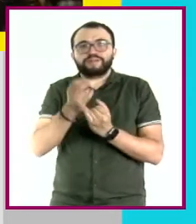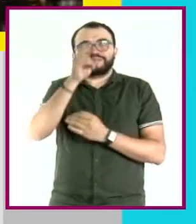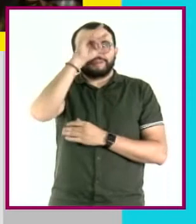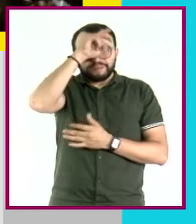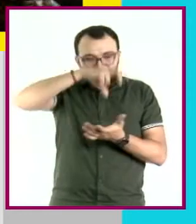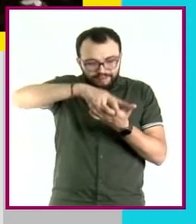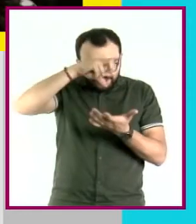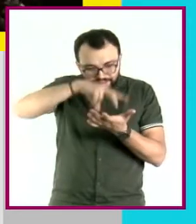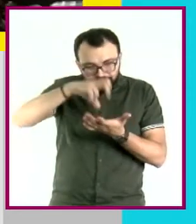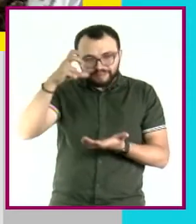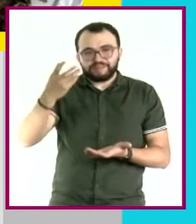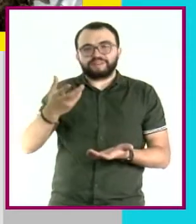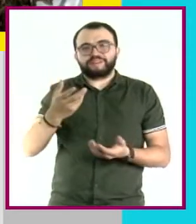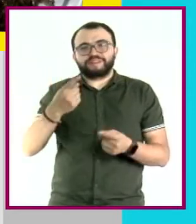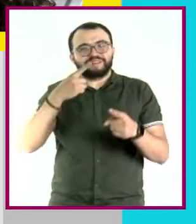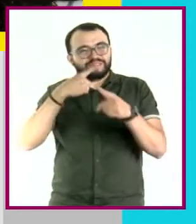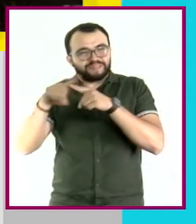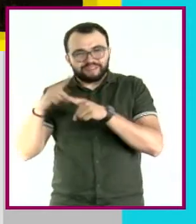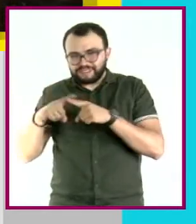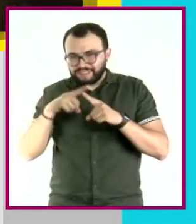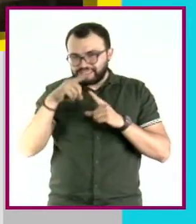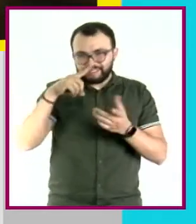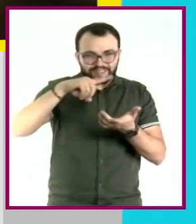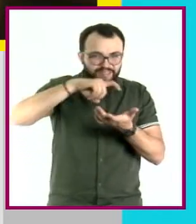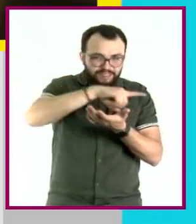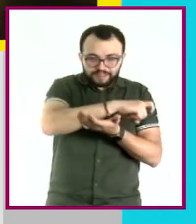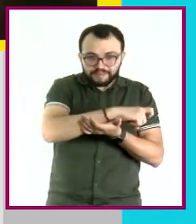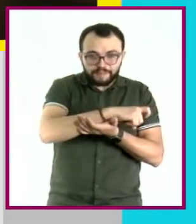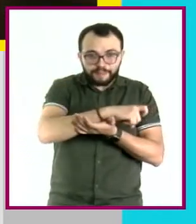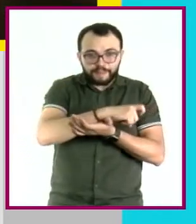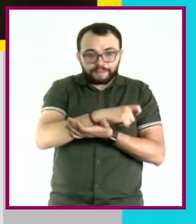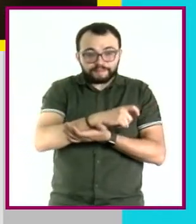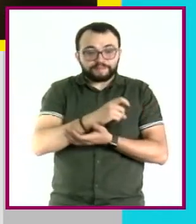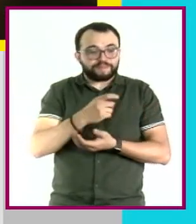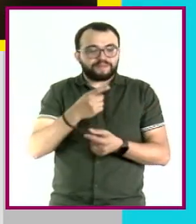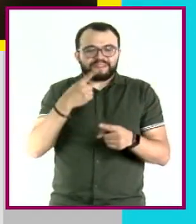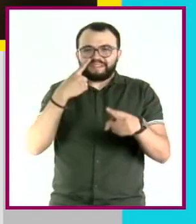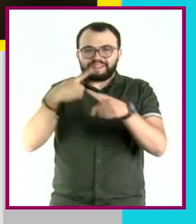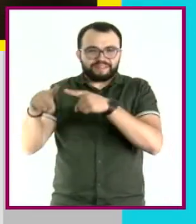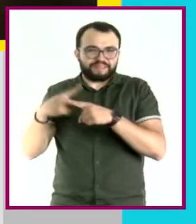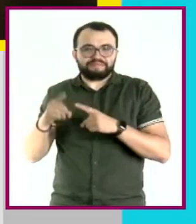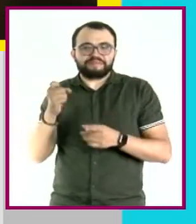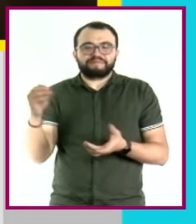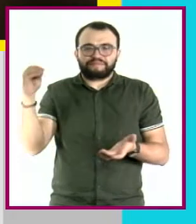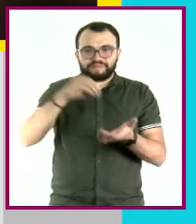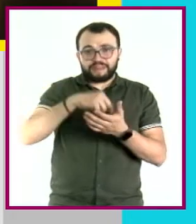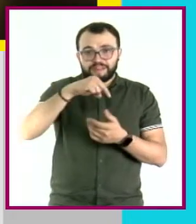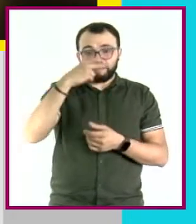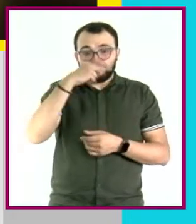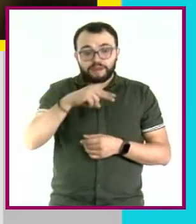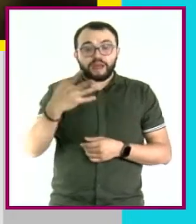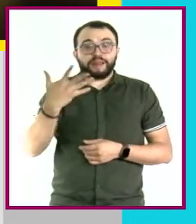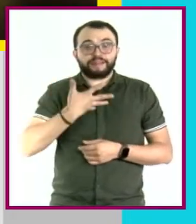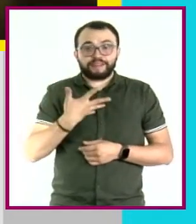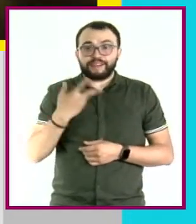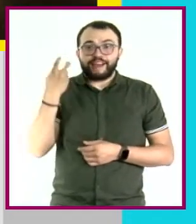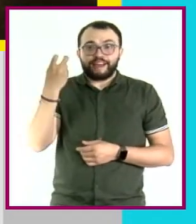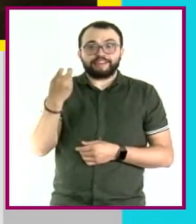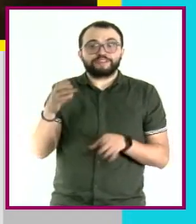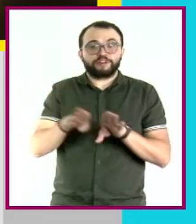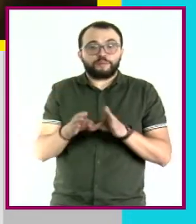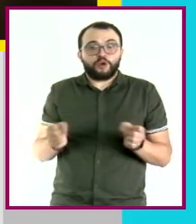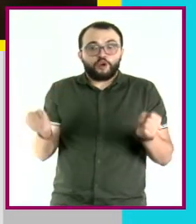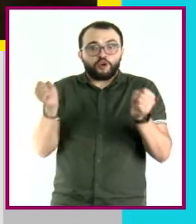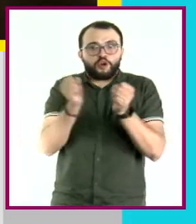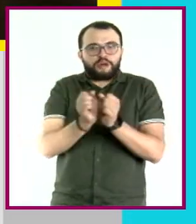los jumiles, las hormigas chicatanas y muchas otras más que podemos encontrar en nuestro país, contienen esta combinación